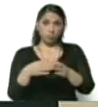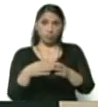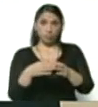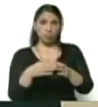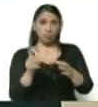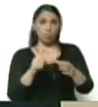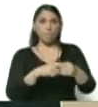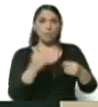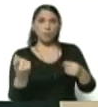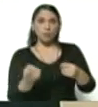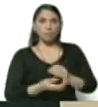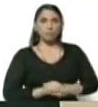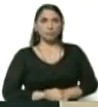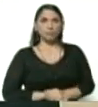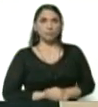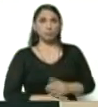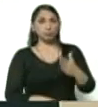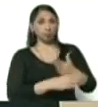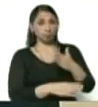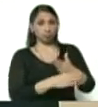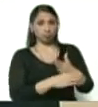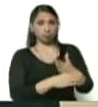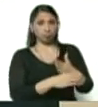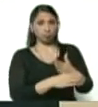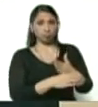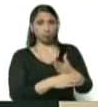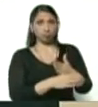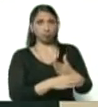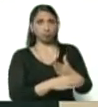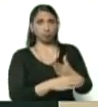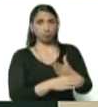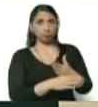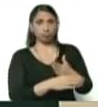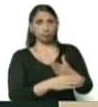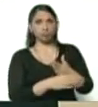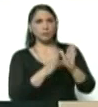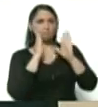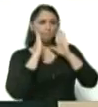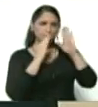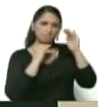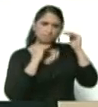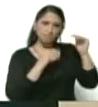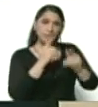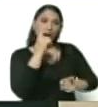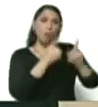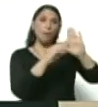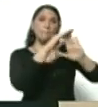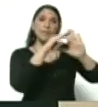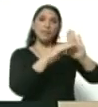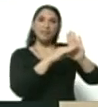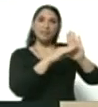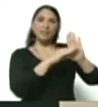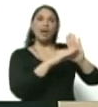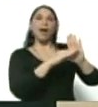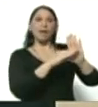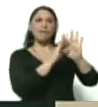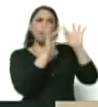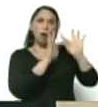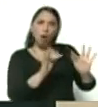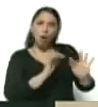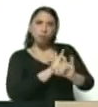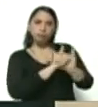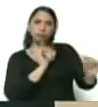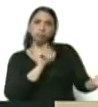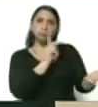exceptuados vayan atendiendo algunas medidas de tal manera que a la llegada